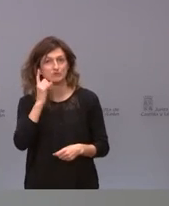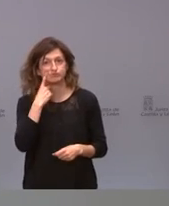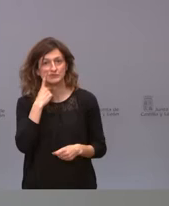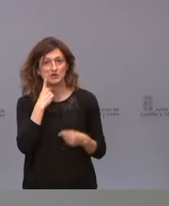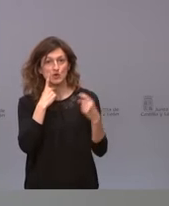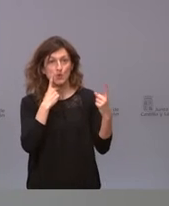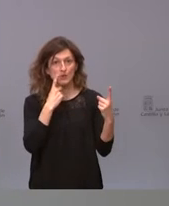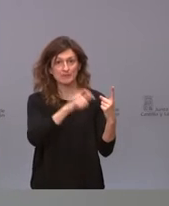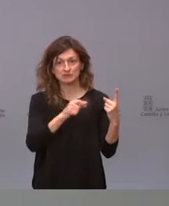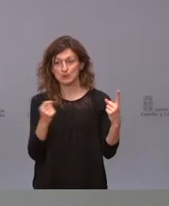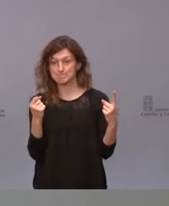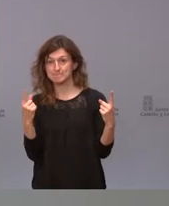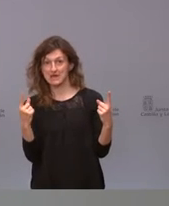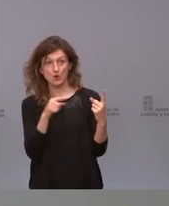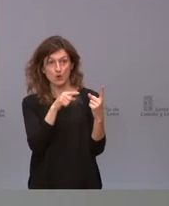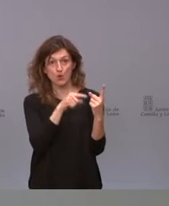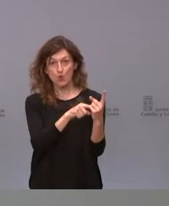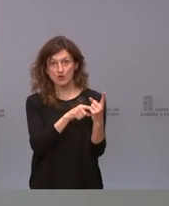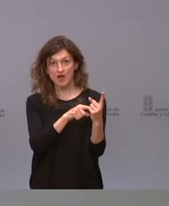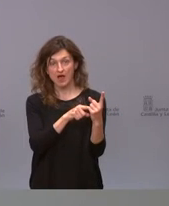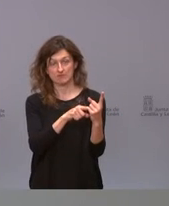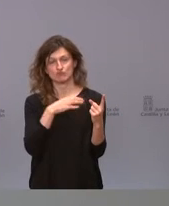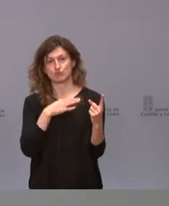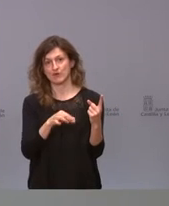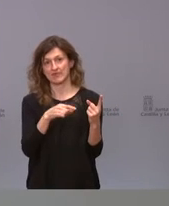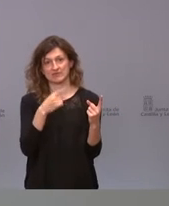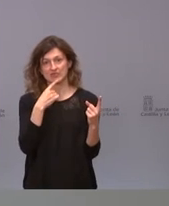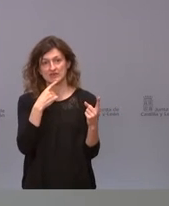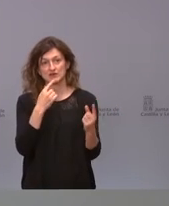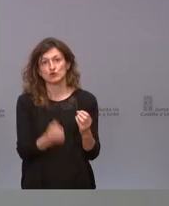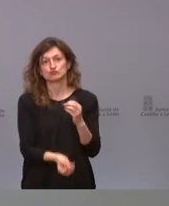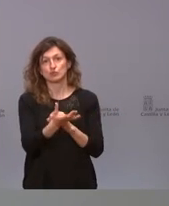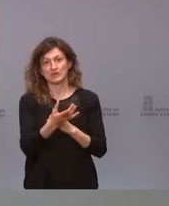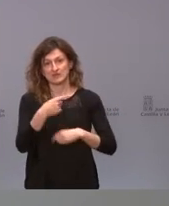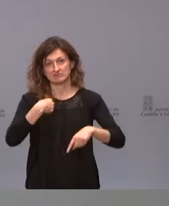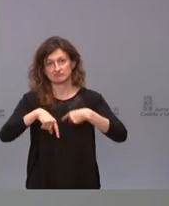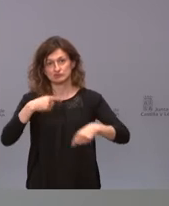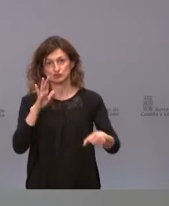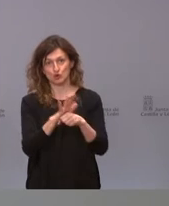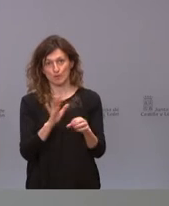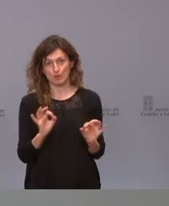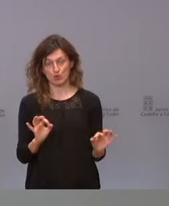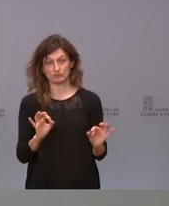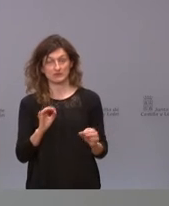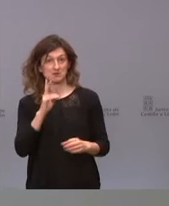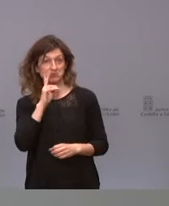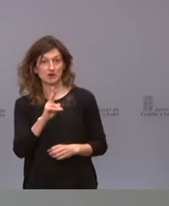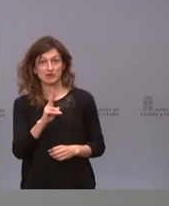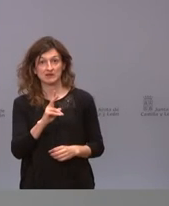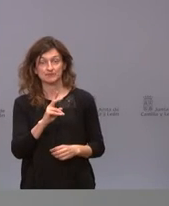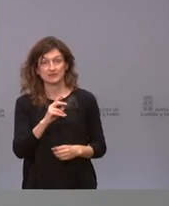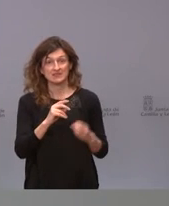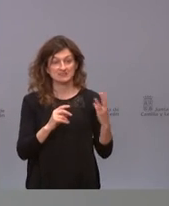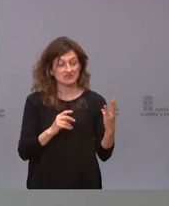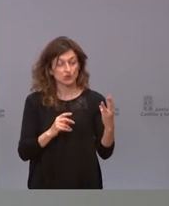una persona de cada mil personas enfermas por coronavirus pueden tener un evento trombótico y sin embargo estamos viendo que solamente tres